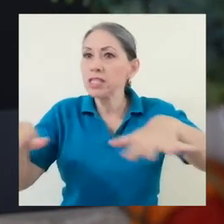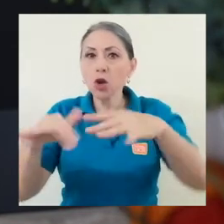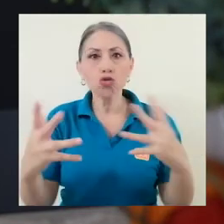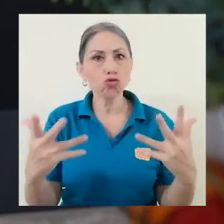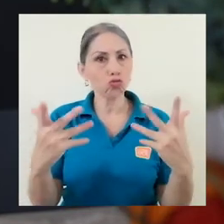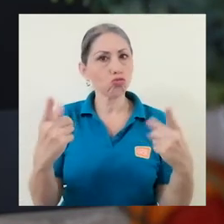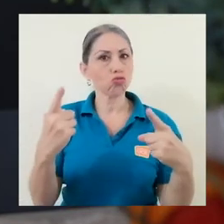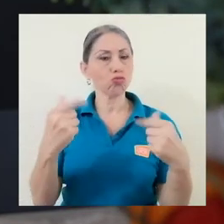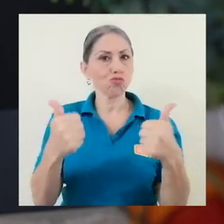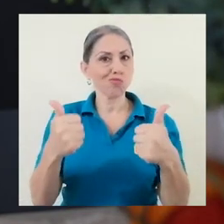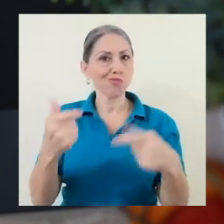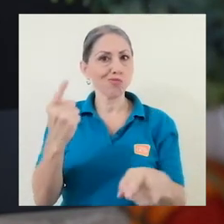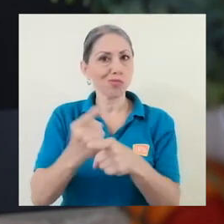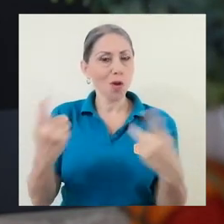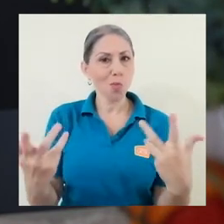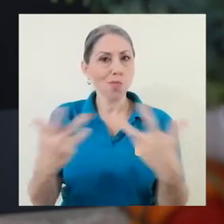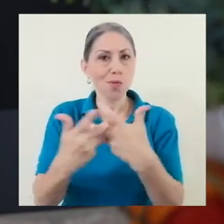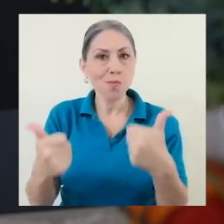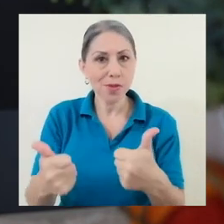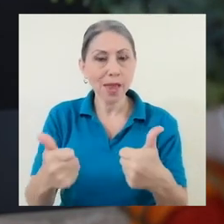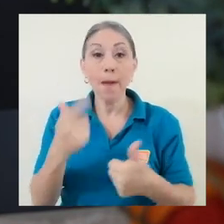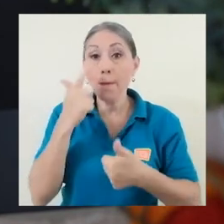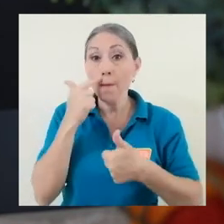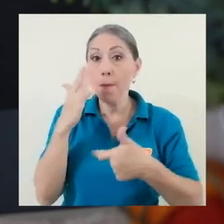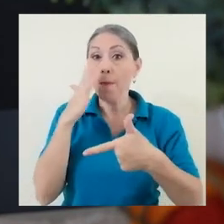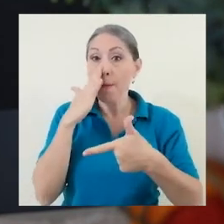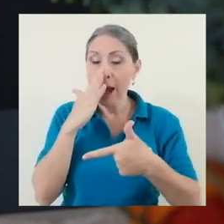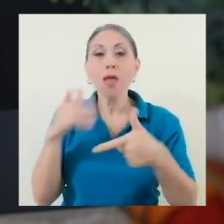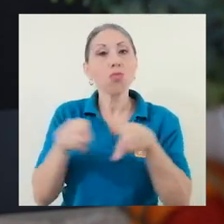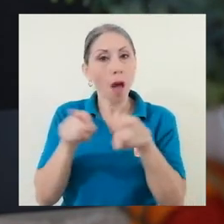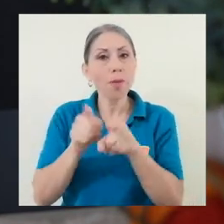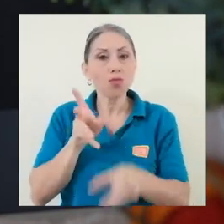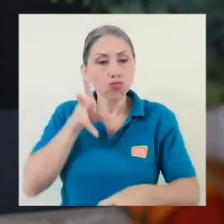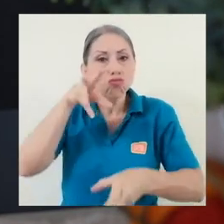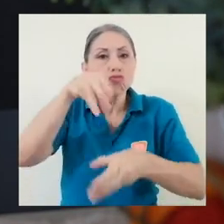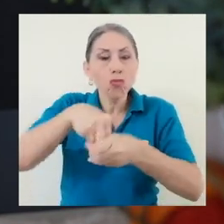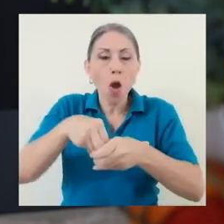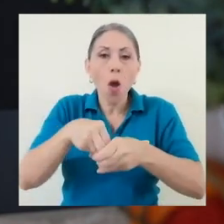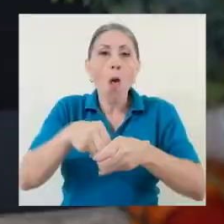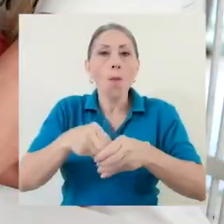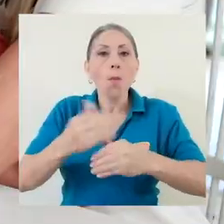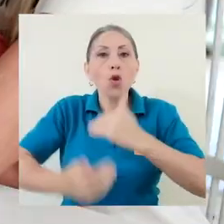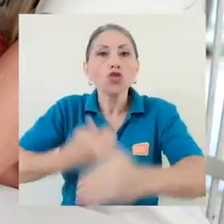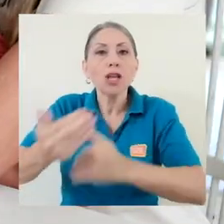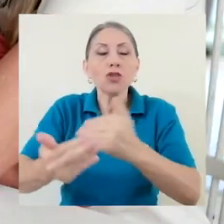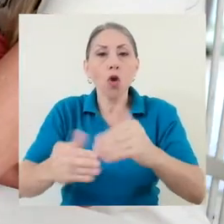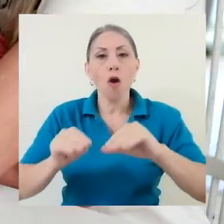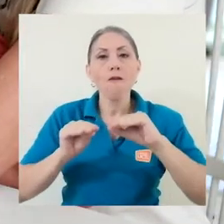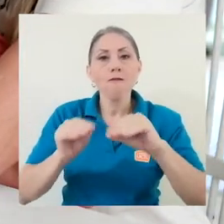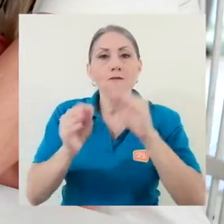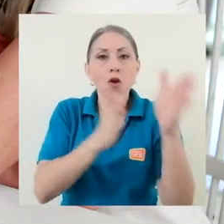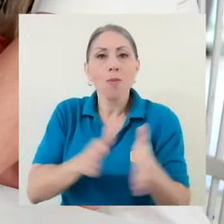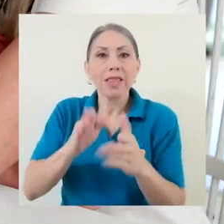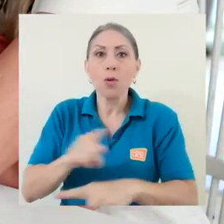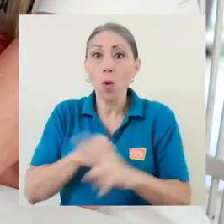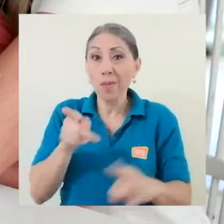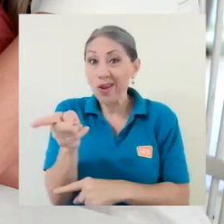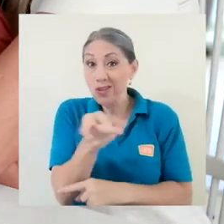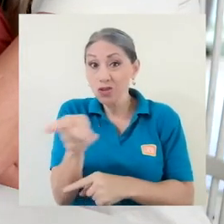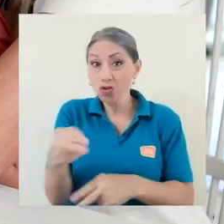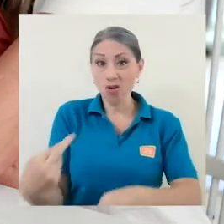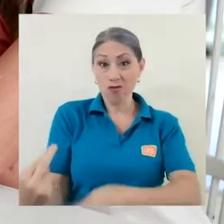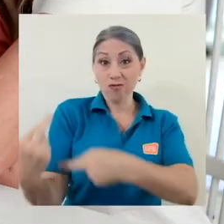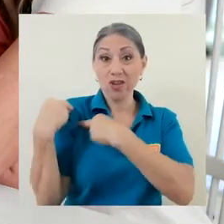Ahora, el padre y la madre de familia son parte del proceso formativo, pero no tienen tampoco la responsabilidad